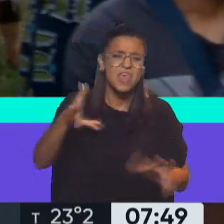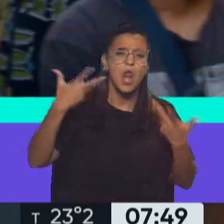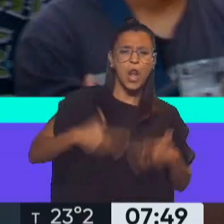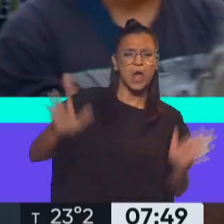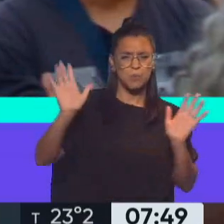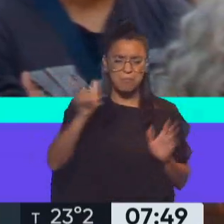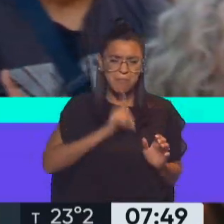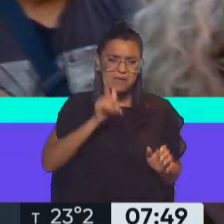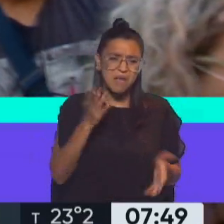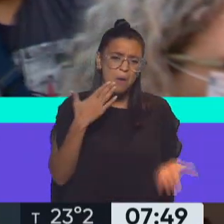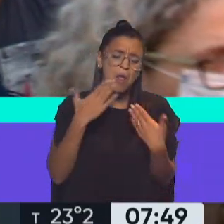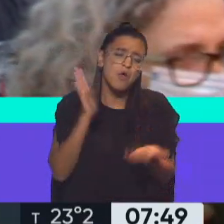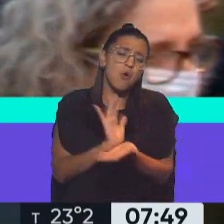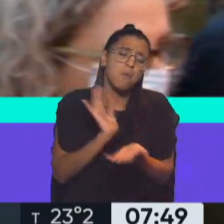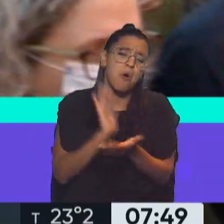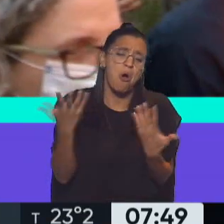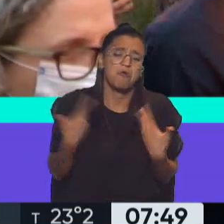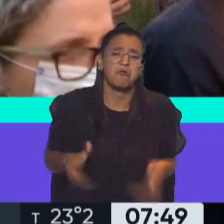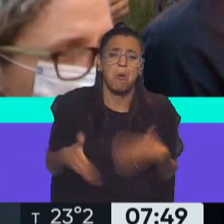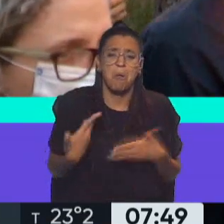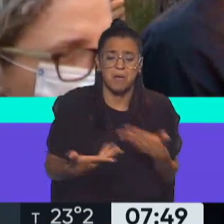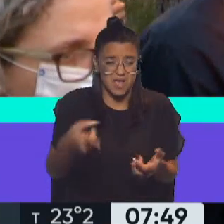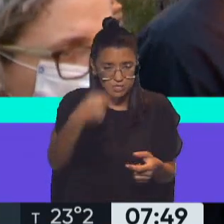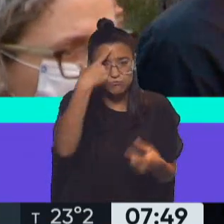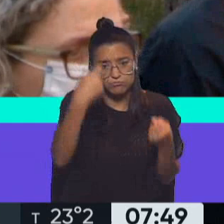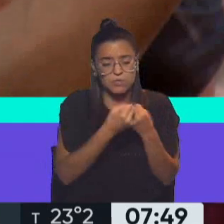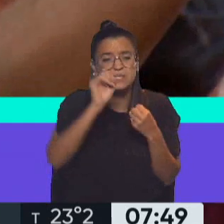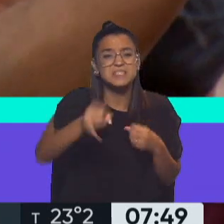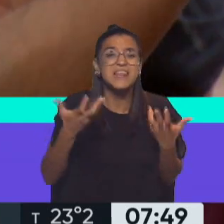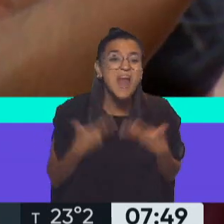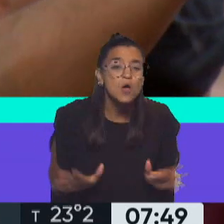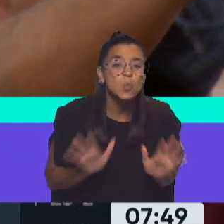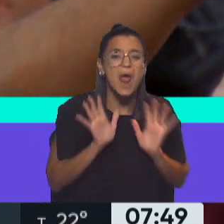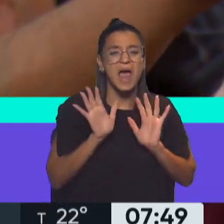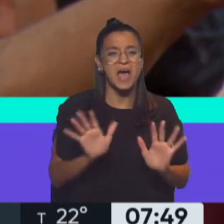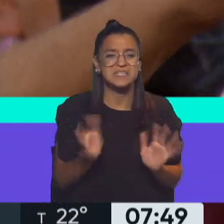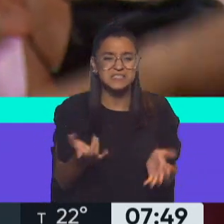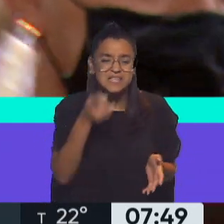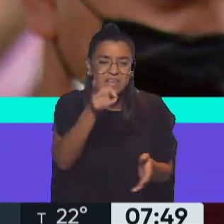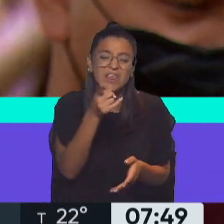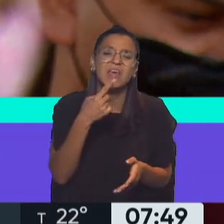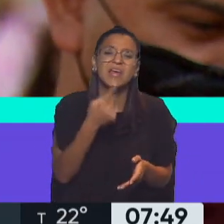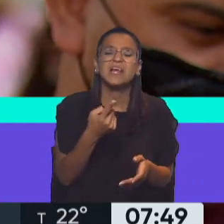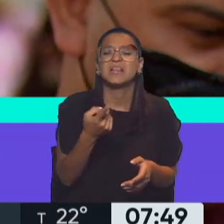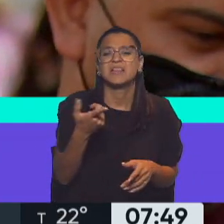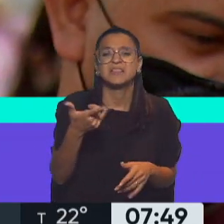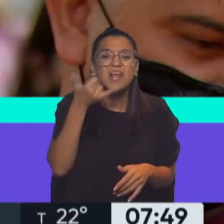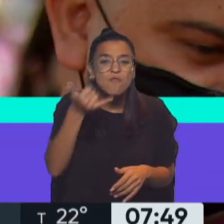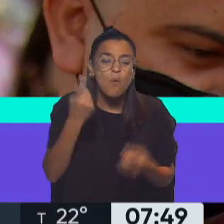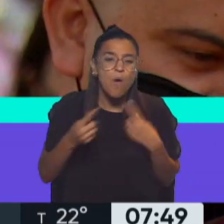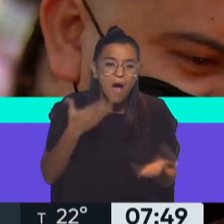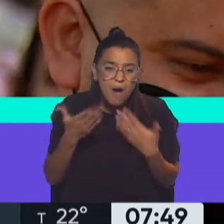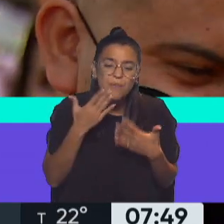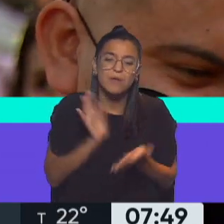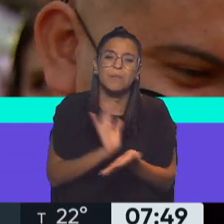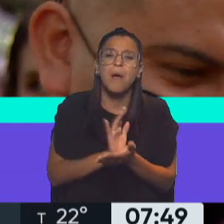parecían que estaban hablando como algo habitual. En eso sí coincido. Esa naturalización que tienen en ese teléfono. Cuando hablan, hablan,